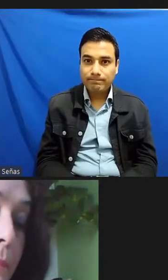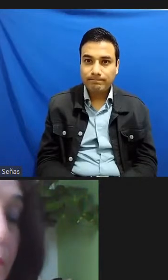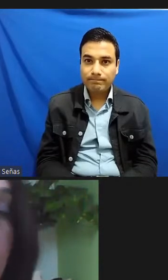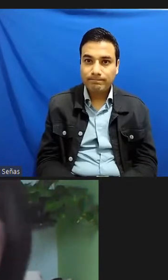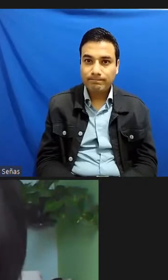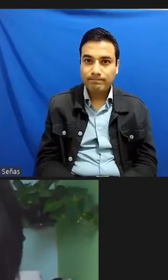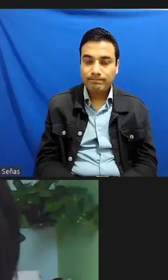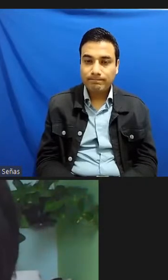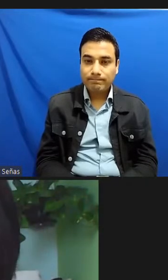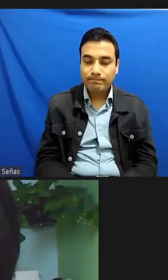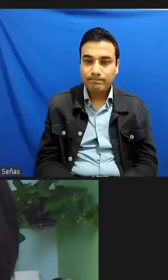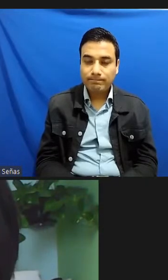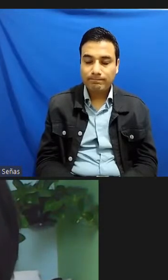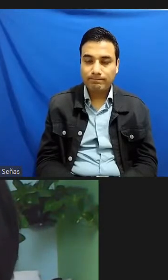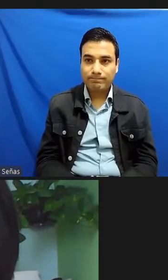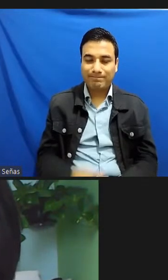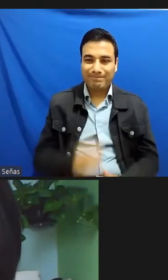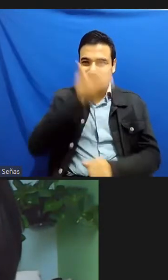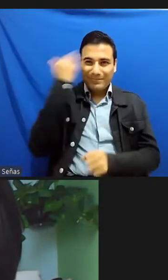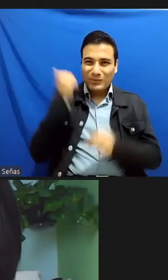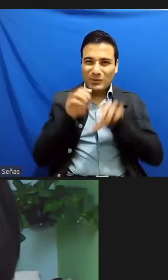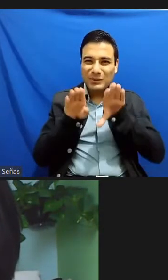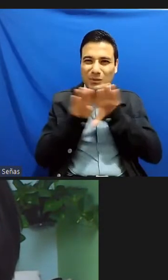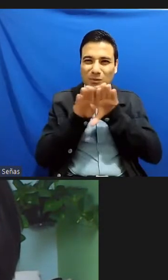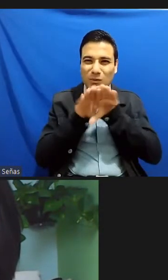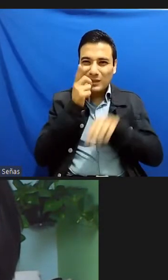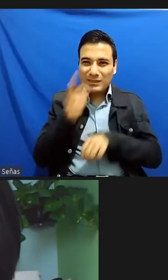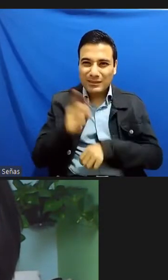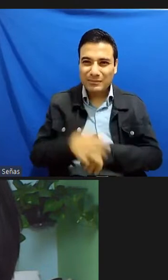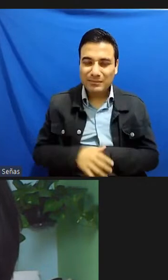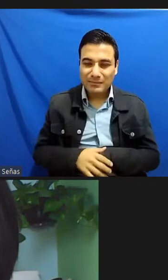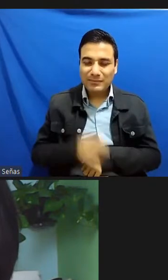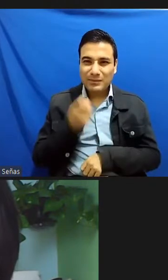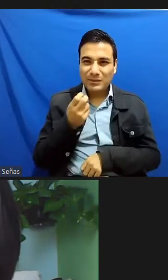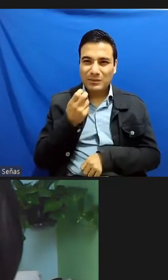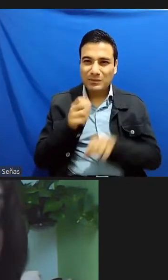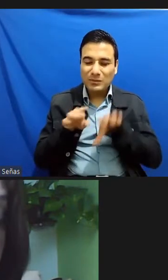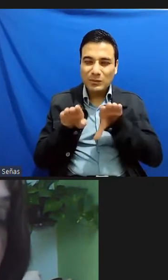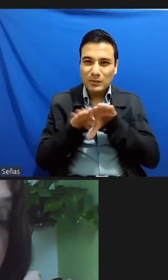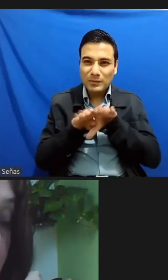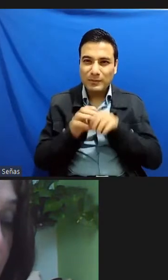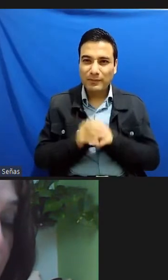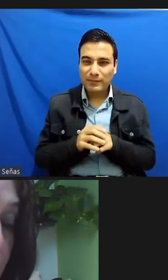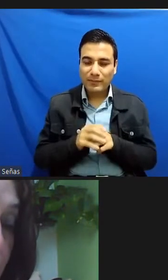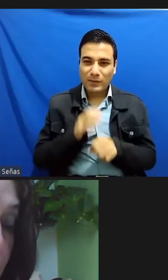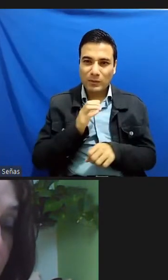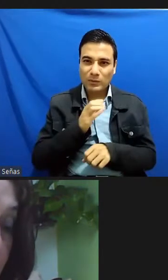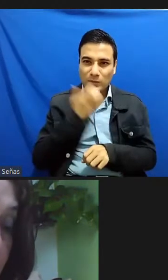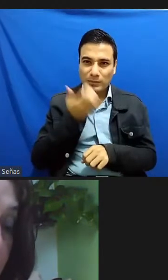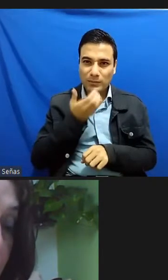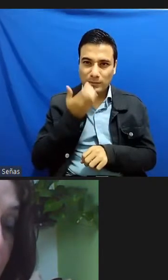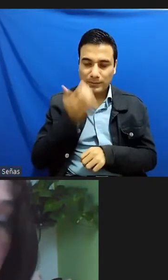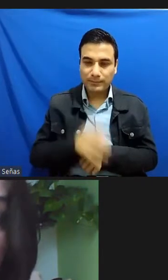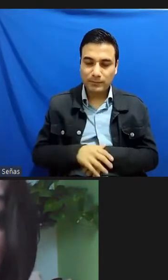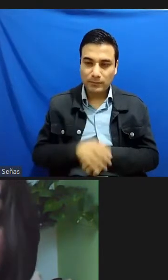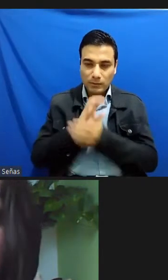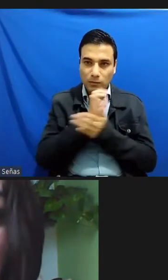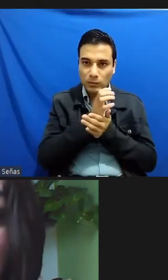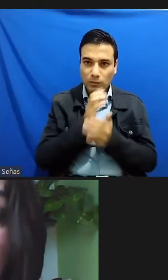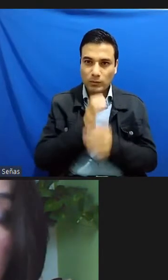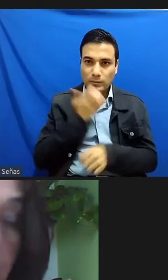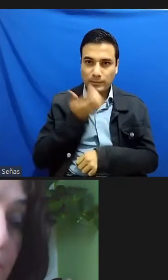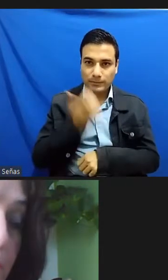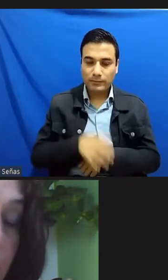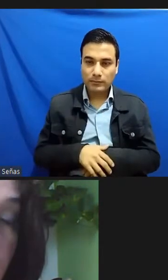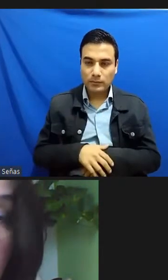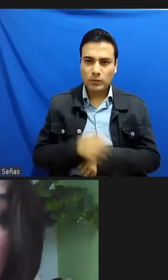selva no sé por decirlo de alguna manera del espacio salvaje que ocurre en la sociedad en cuanto a la discriminación yo tengo